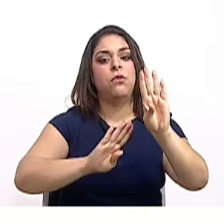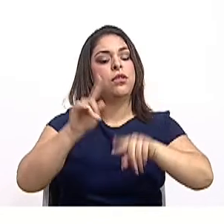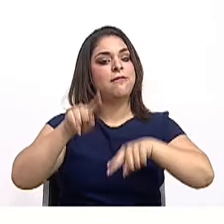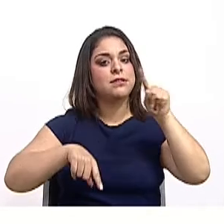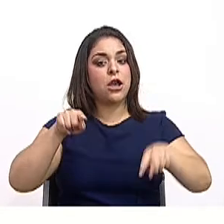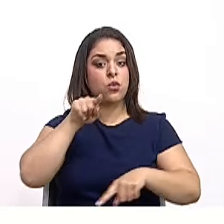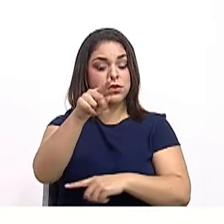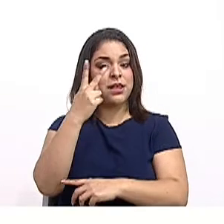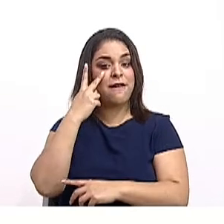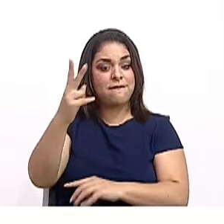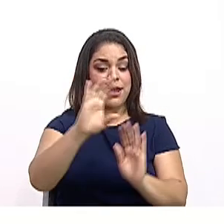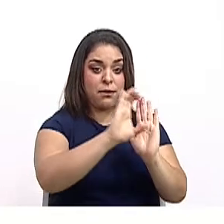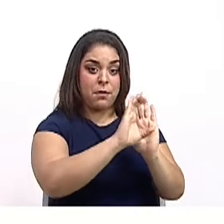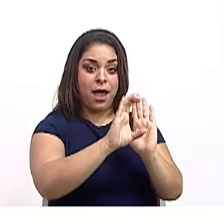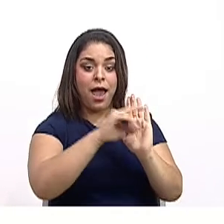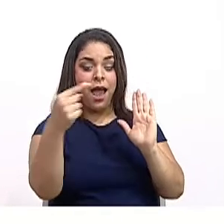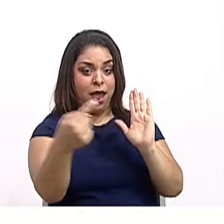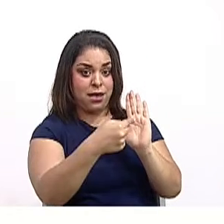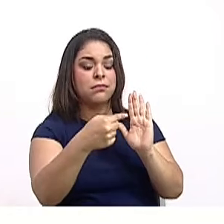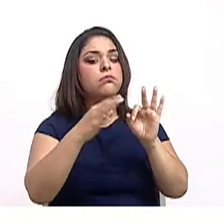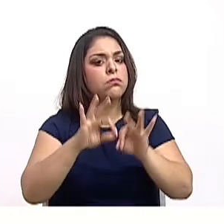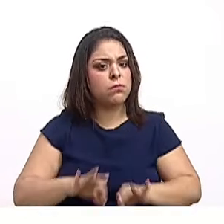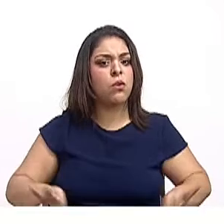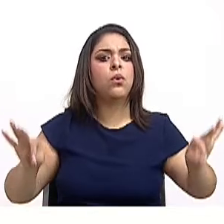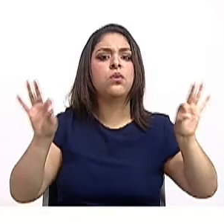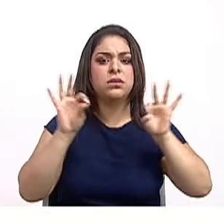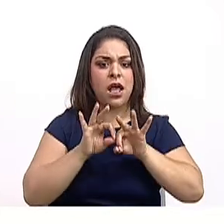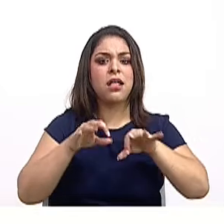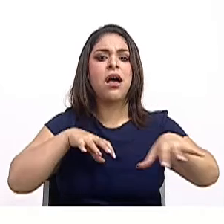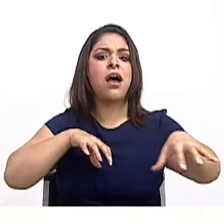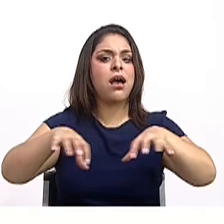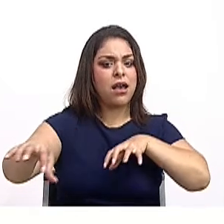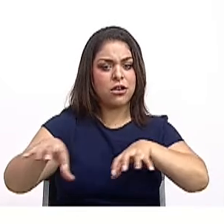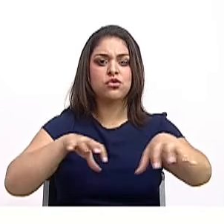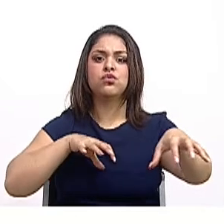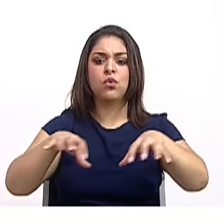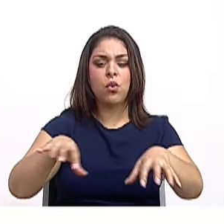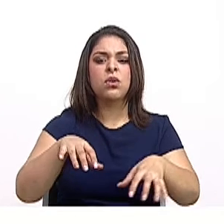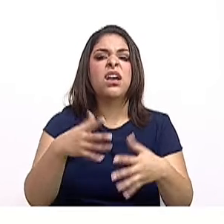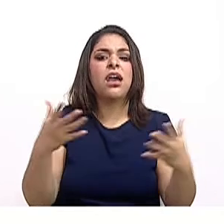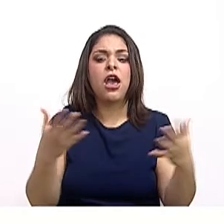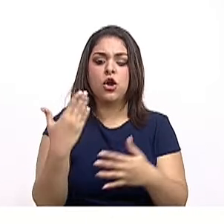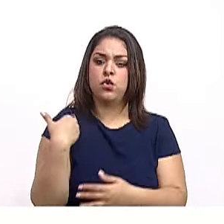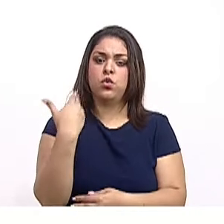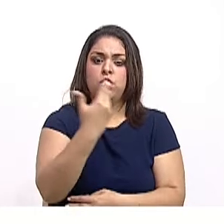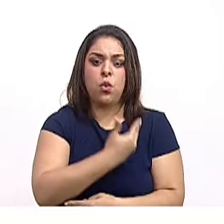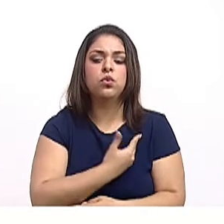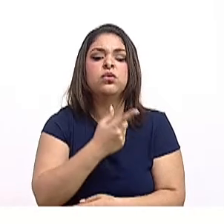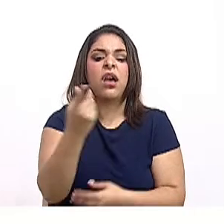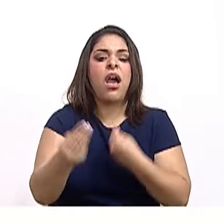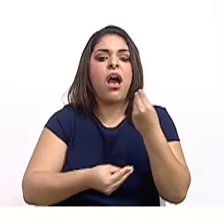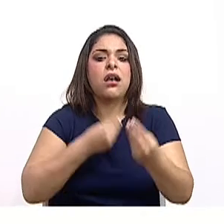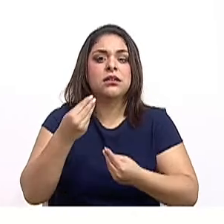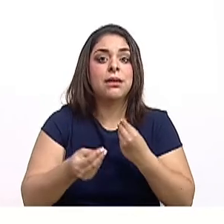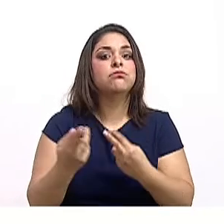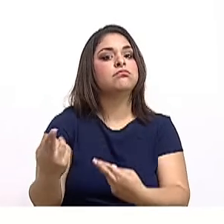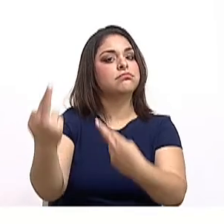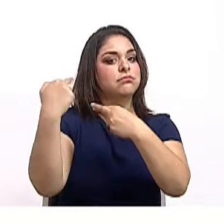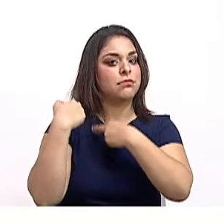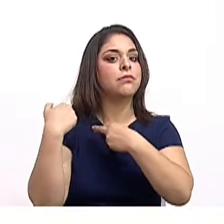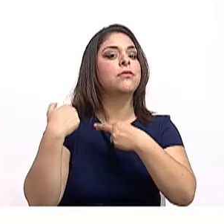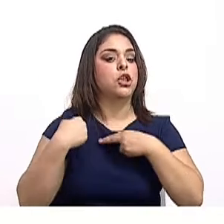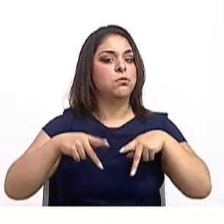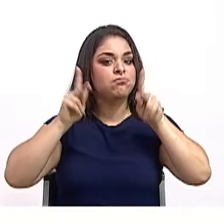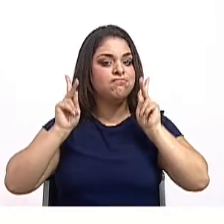ahí en la imagen, es muy importante el accionar de nosotros los individuos como ciudadanos responsables. ¿Por qué?